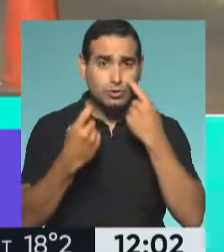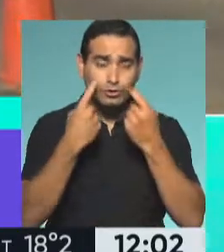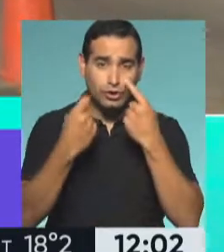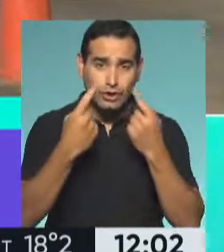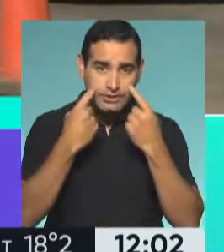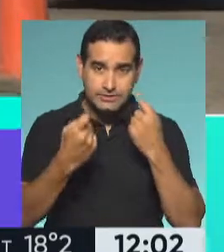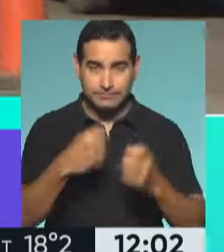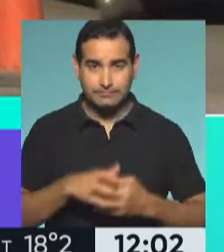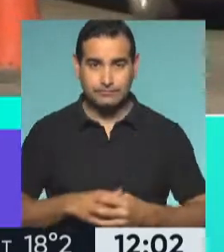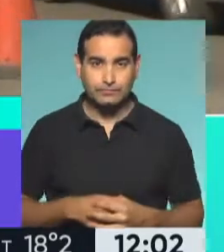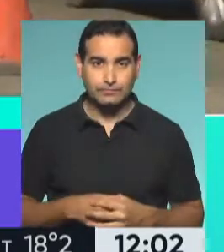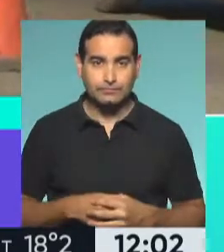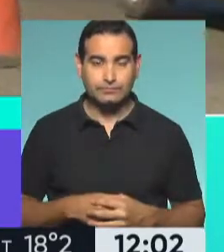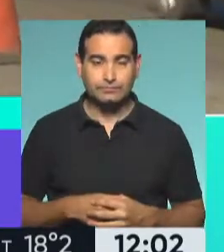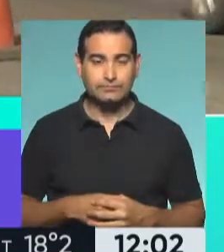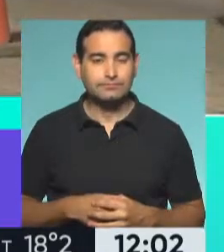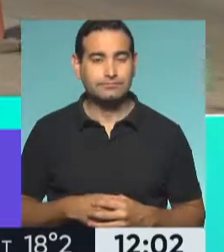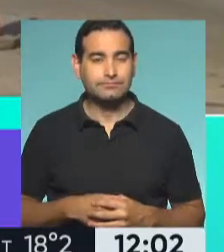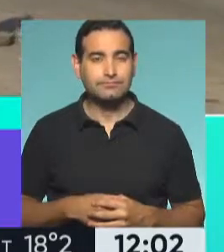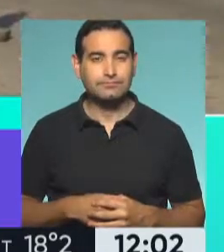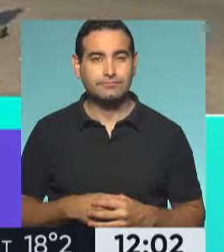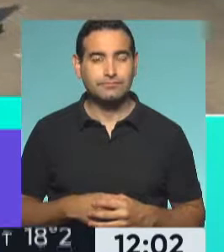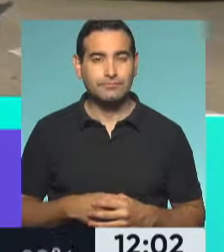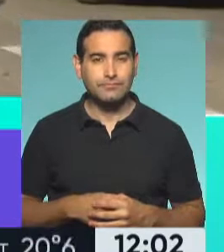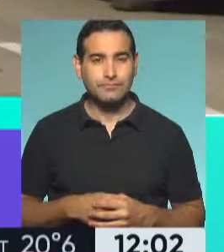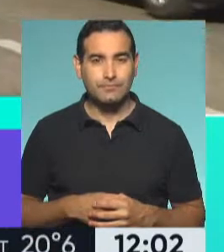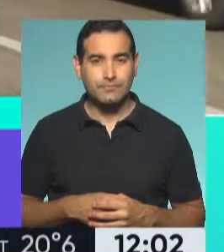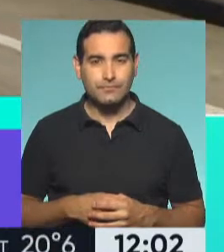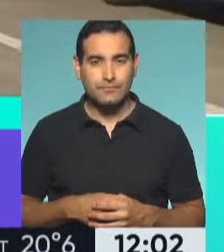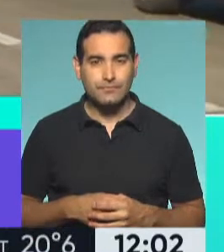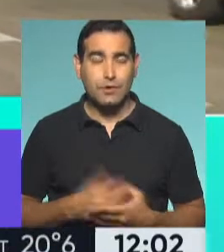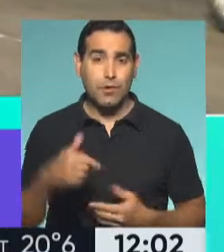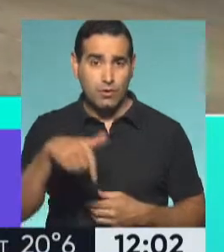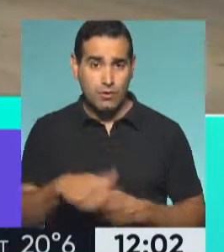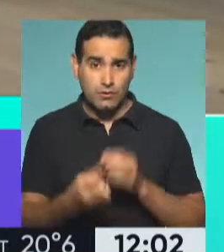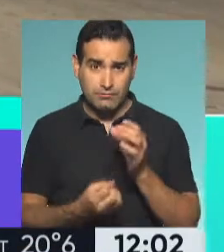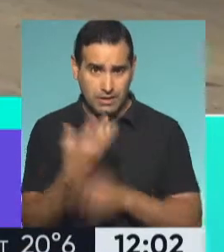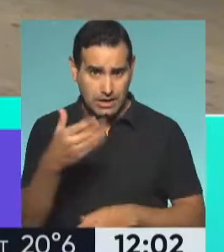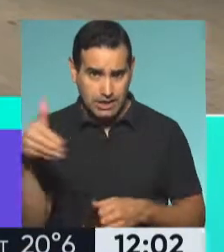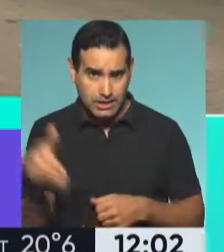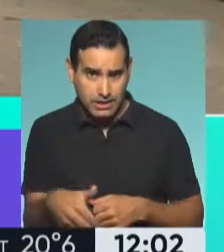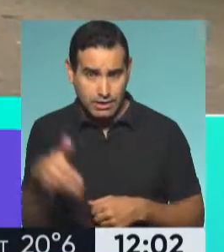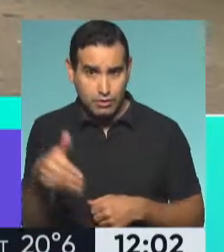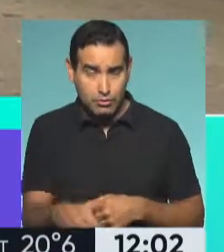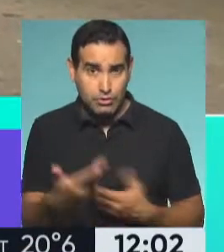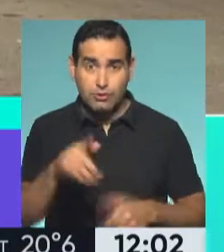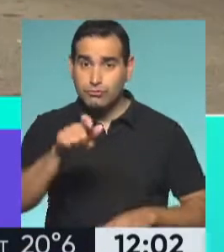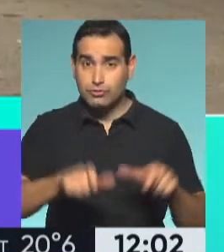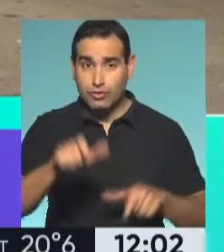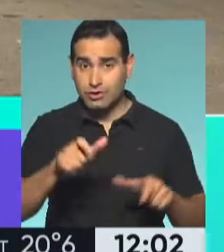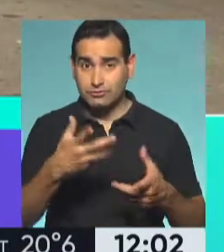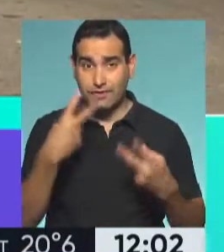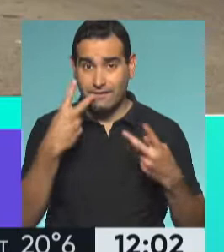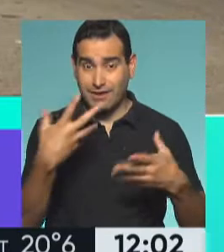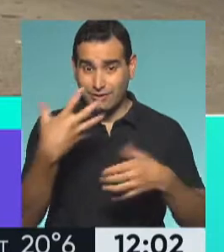que se están llevando adelante. Los escucho. La hora era tanto a la demora esta mañana, muy temprano, que inclusive pasajeros de los colectivos,